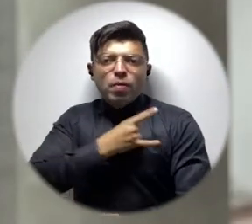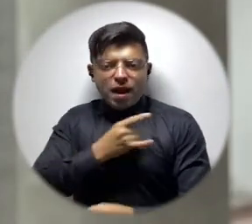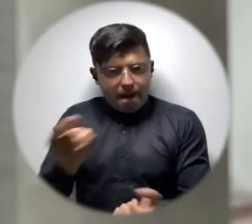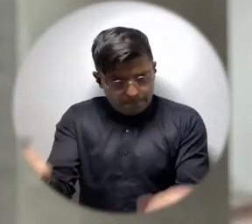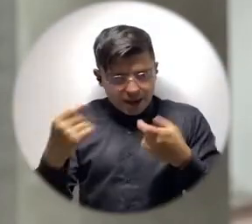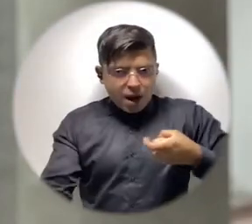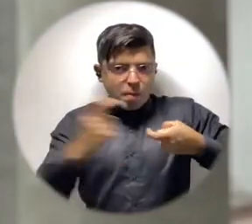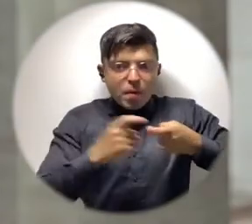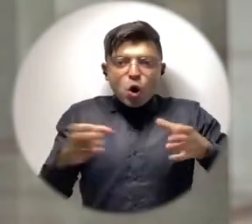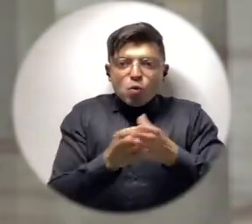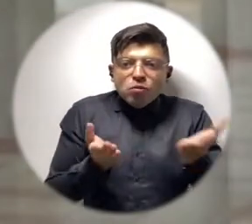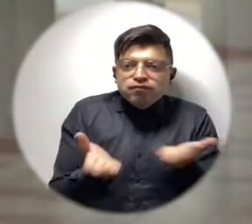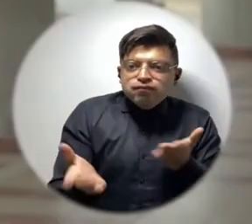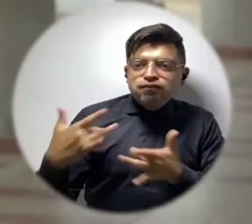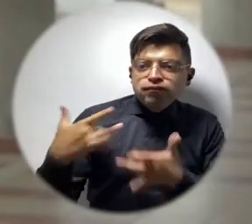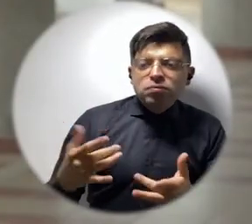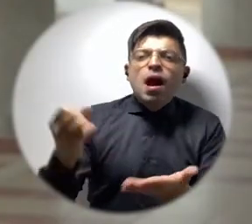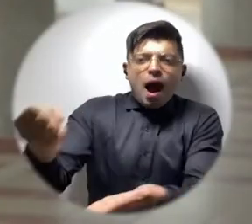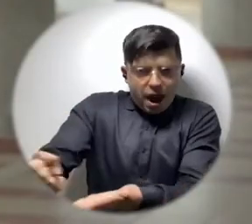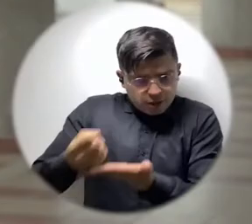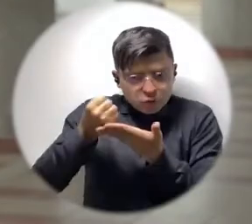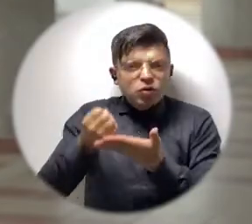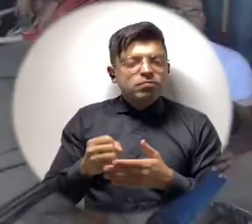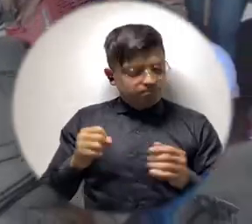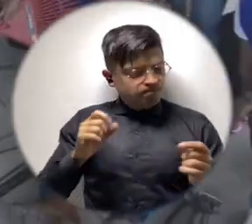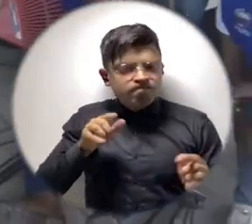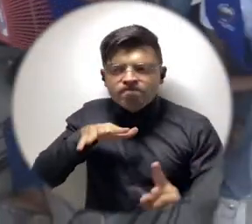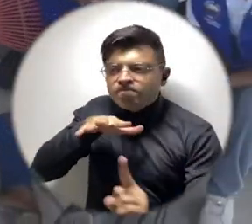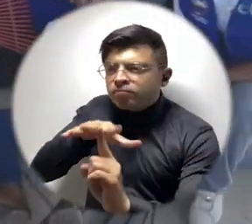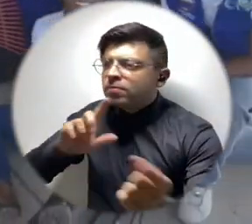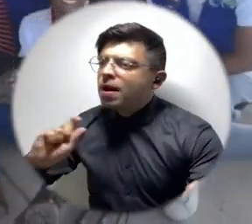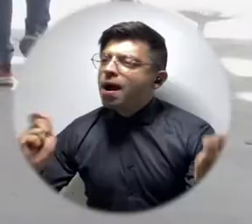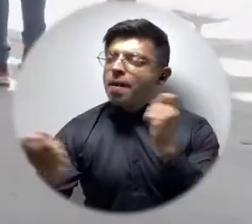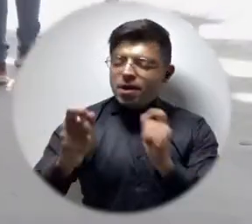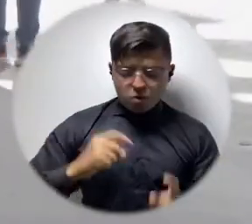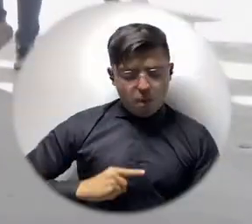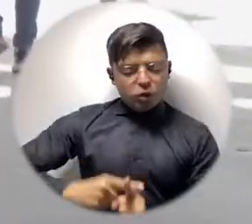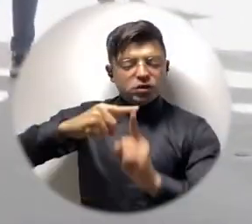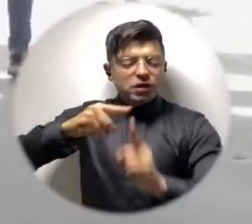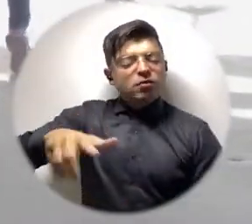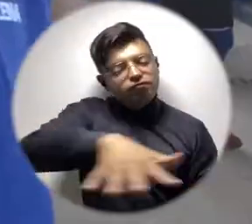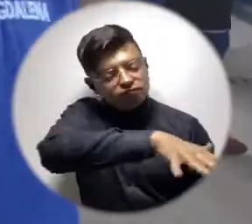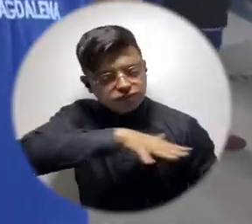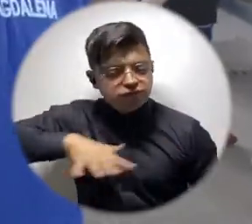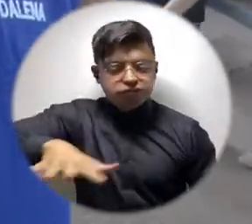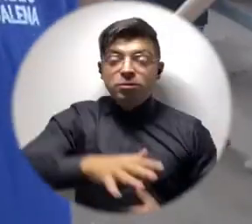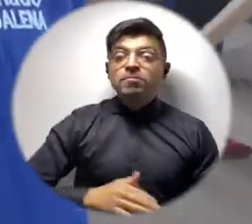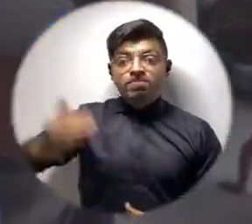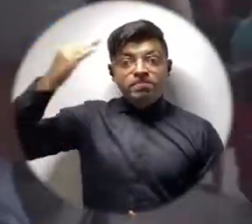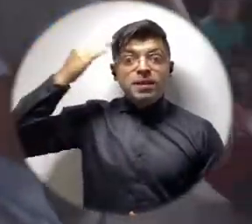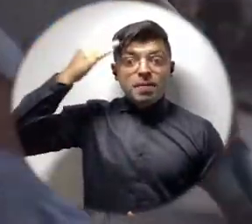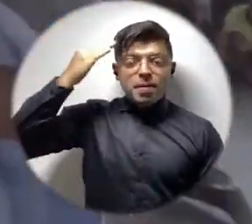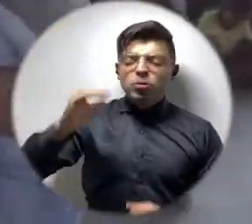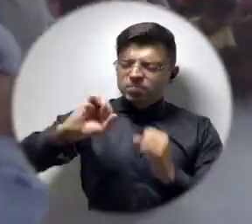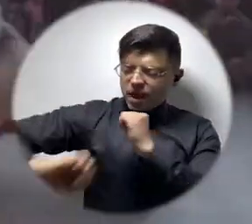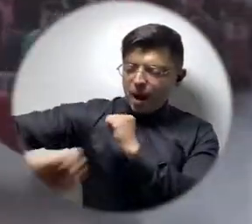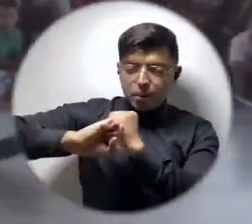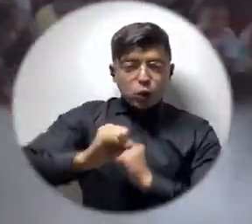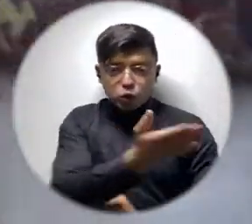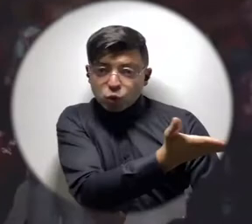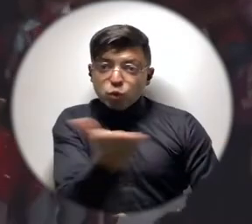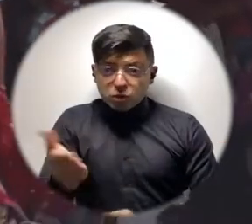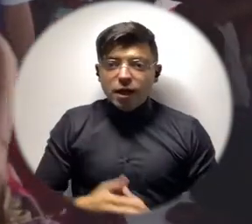profesores, funcionarios que se unan a este voluntariado, que nos ayuden a seguir, digamos, transformando positivamente el